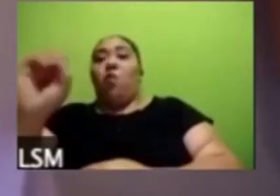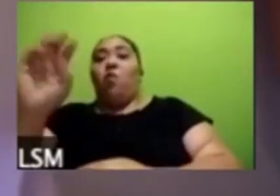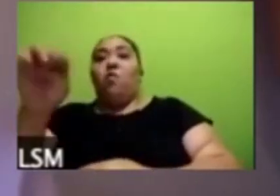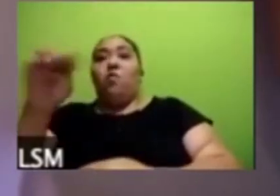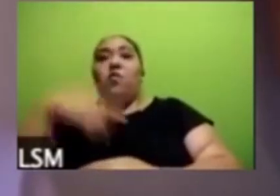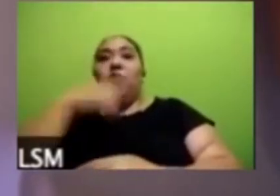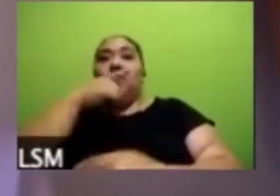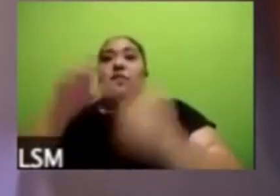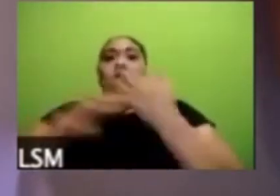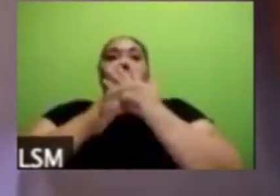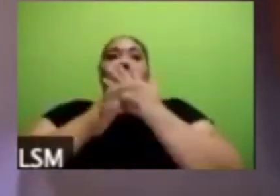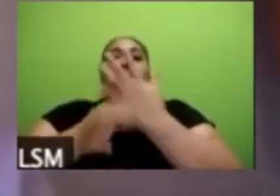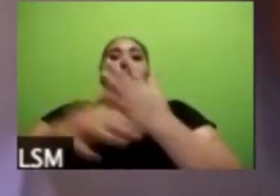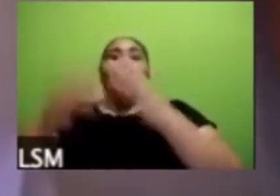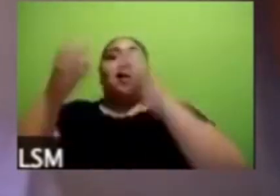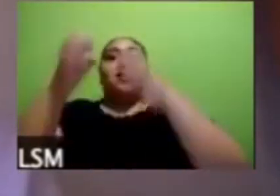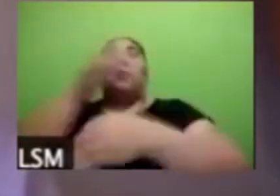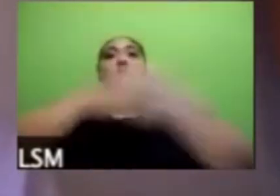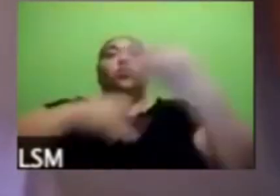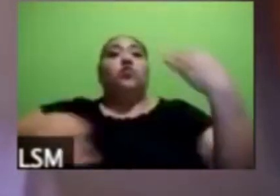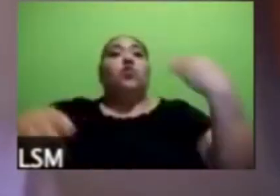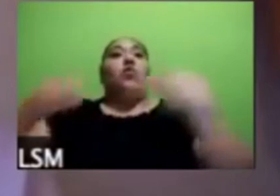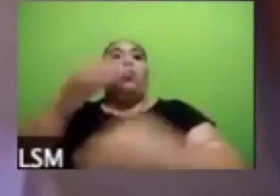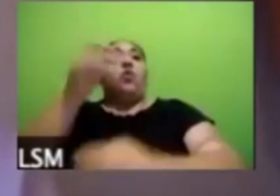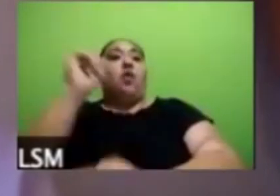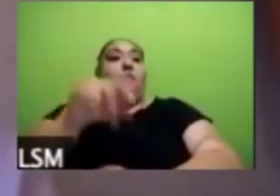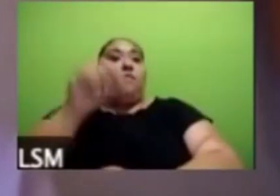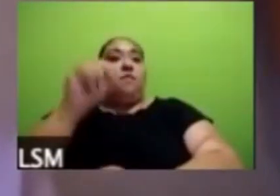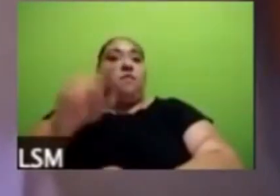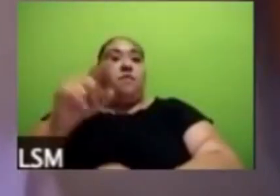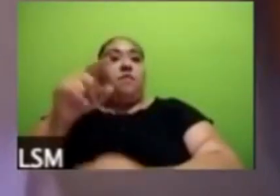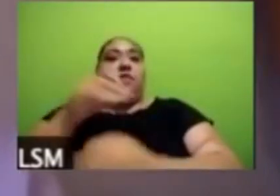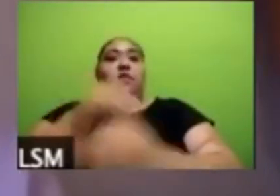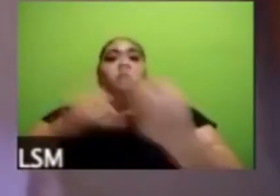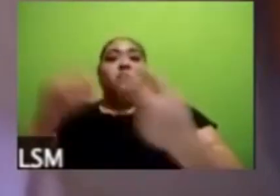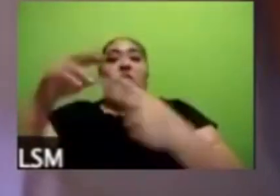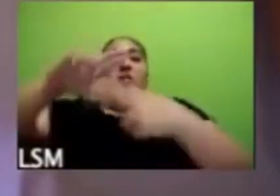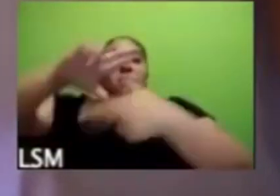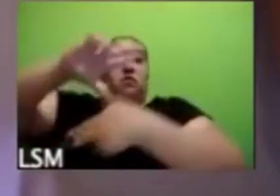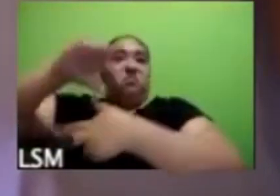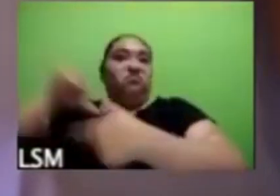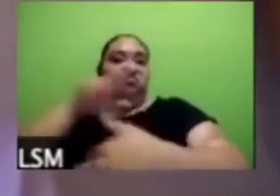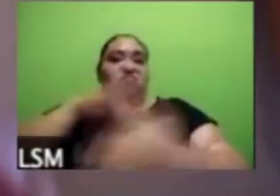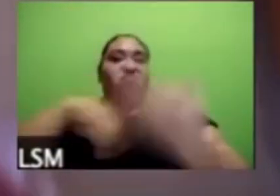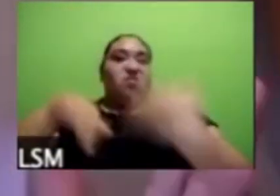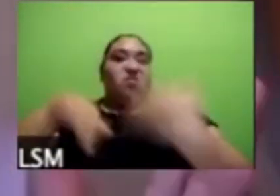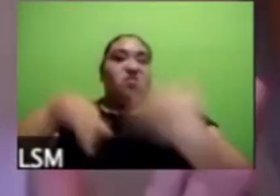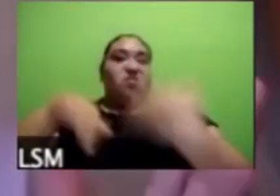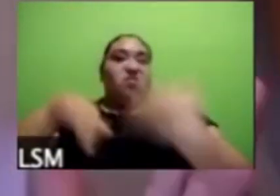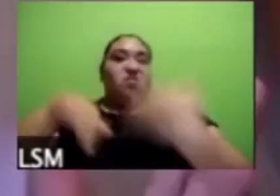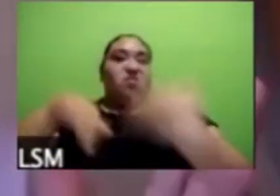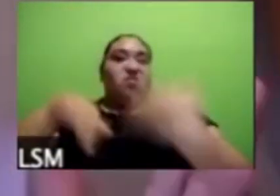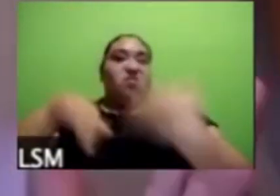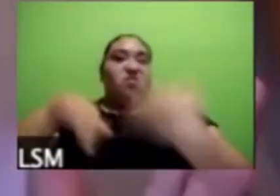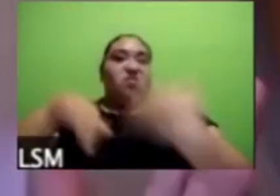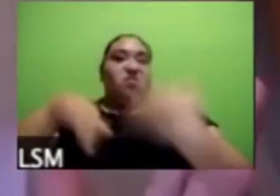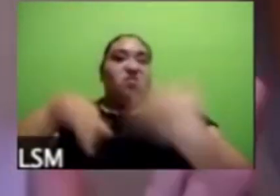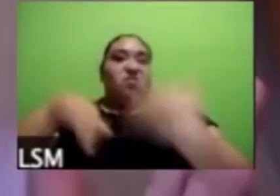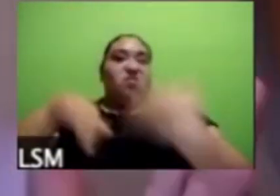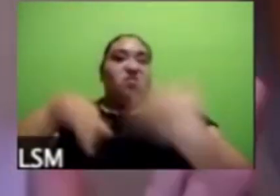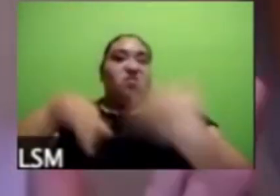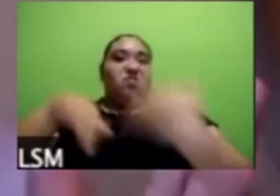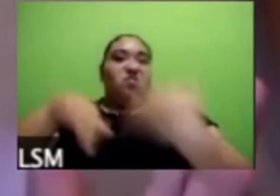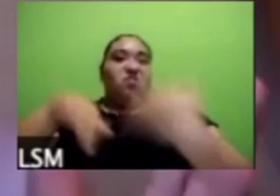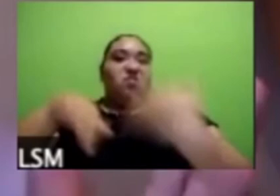la misma tormenta pero tenemos muy diferentes barcos yo creo que eso eso pasa la desagregación que podemos hacer de esto es